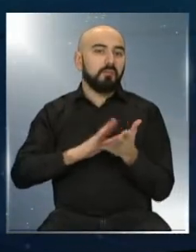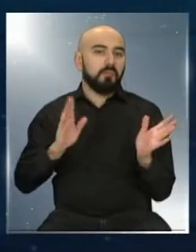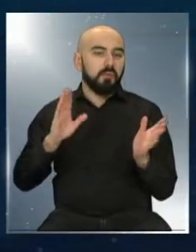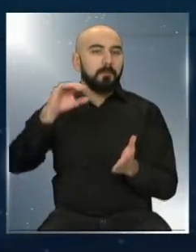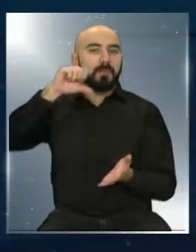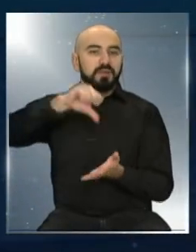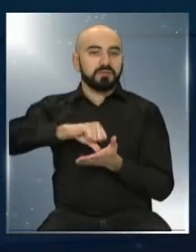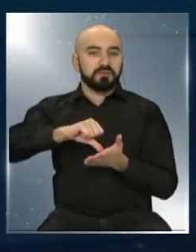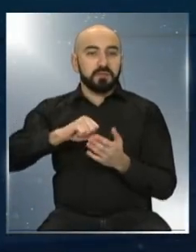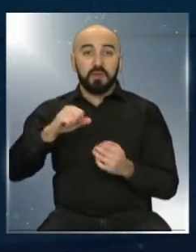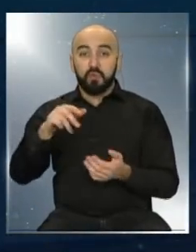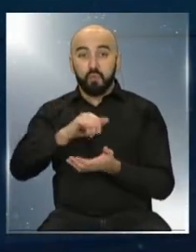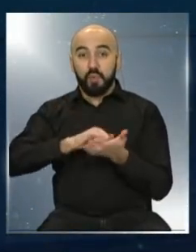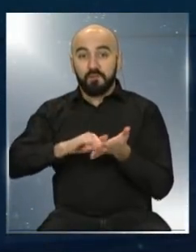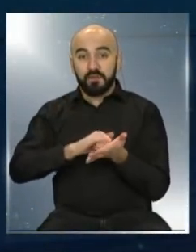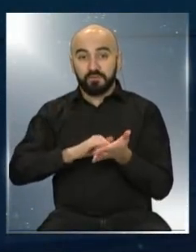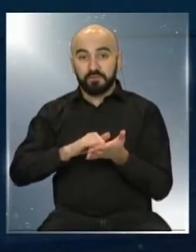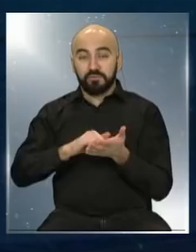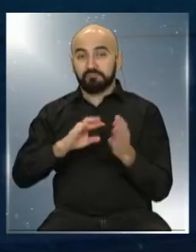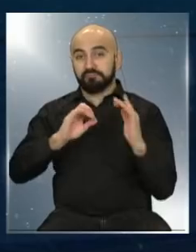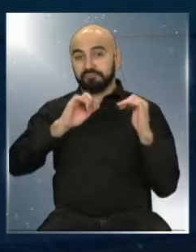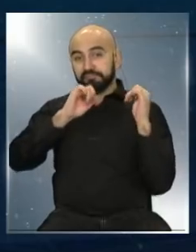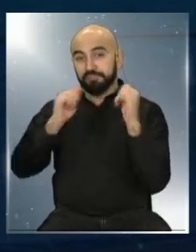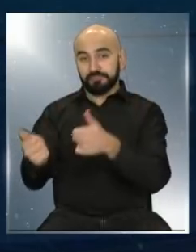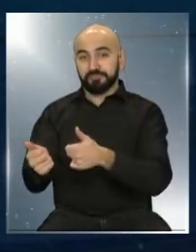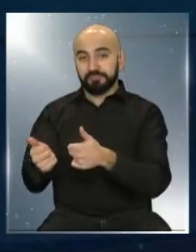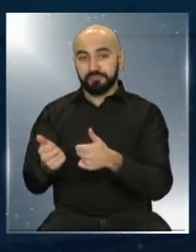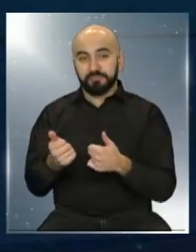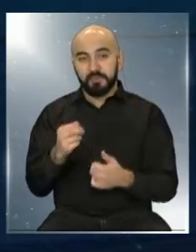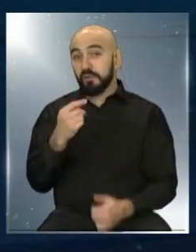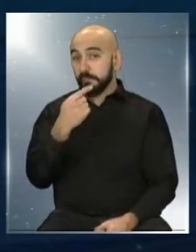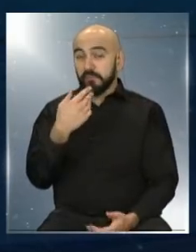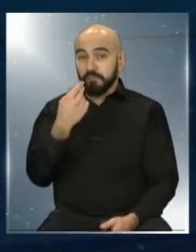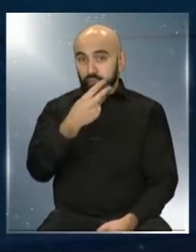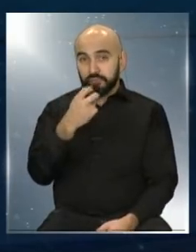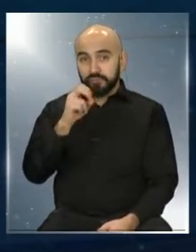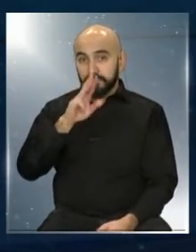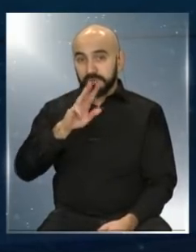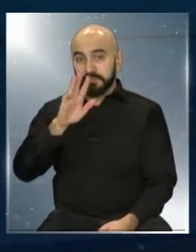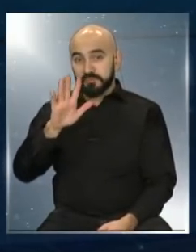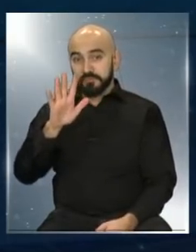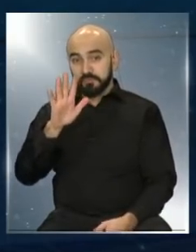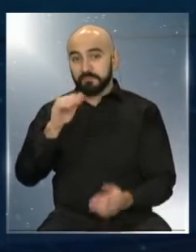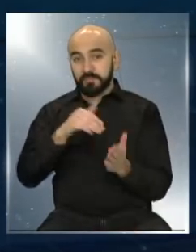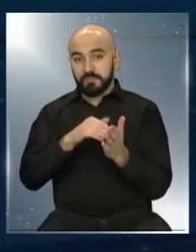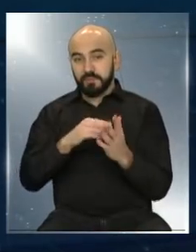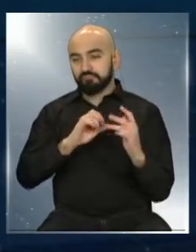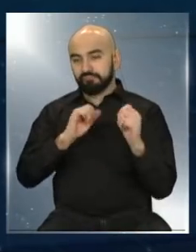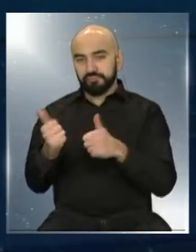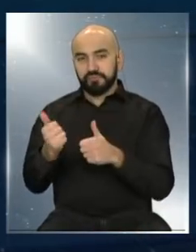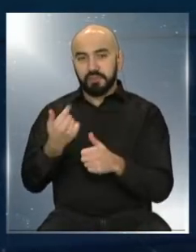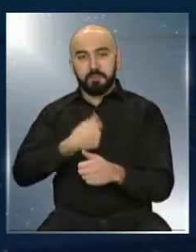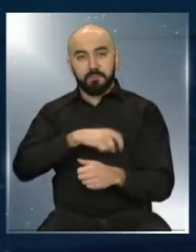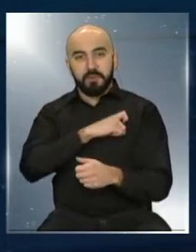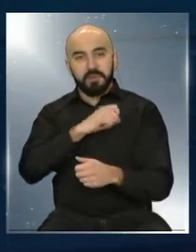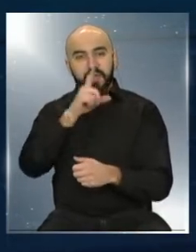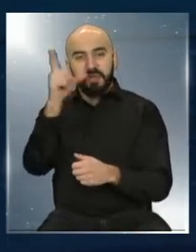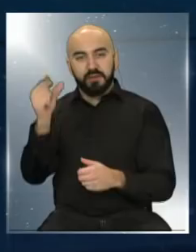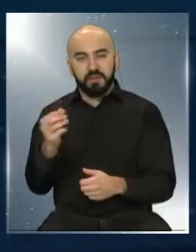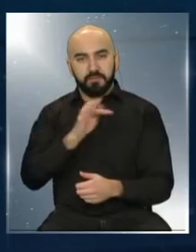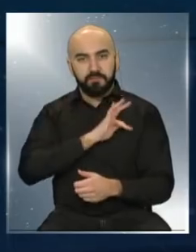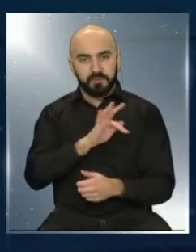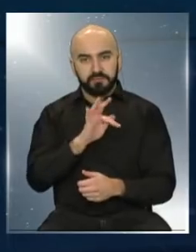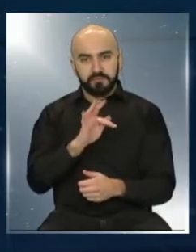York lidera, supera el nivel de contagios con 295.000 a España, Italia y Francia.